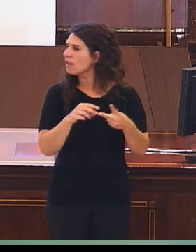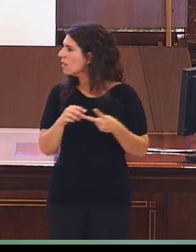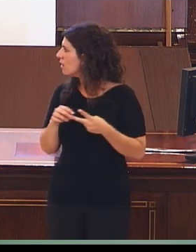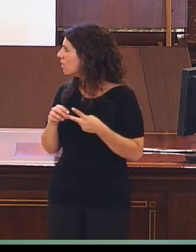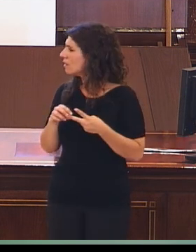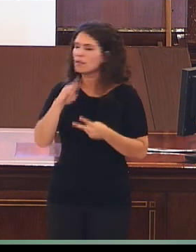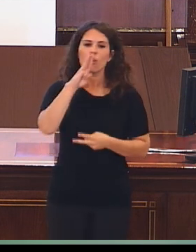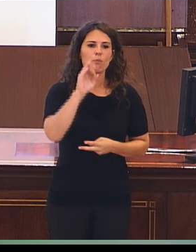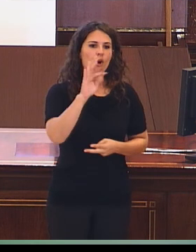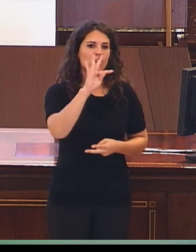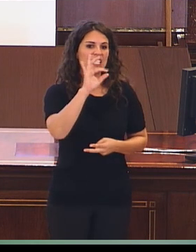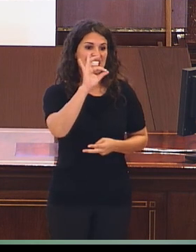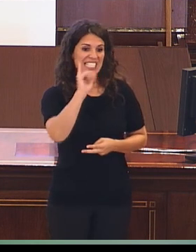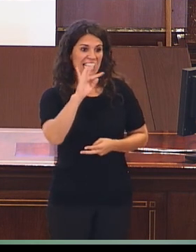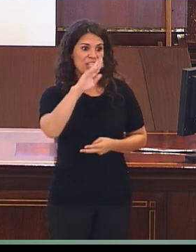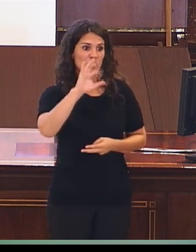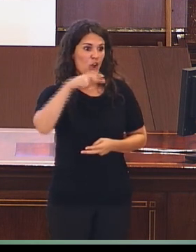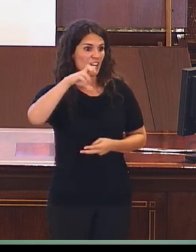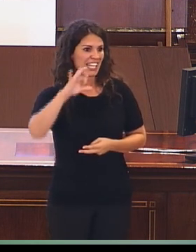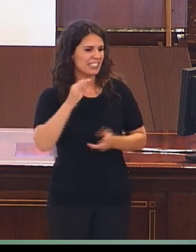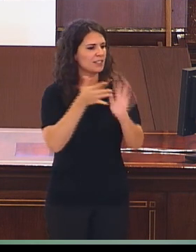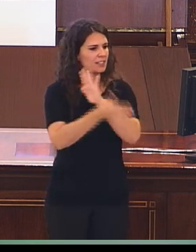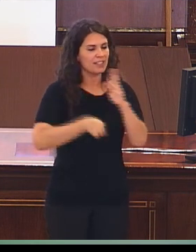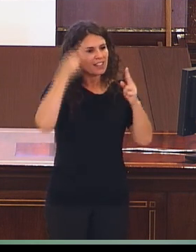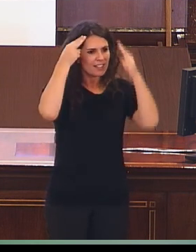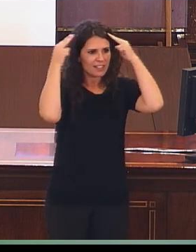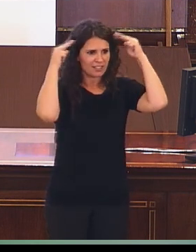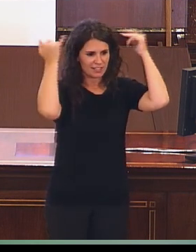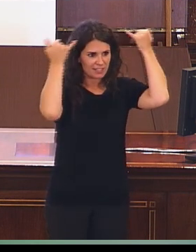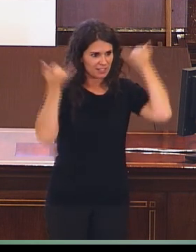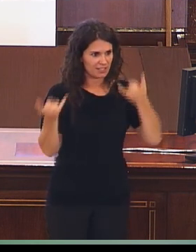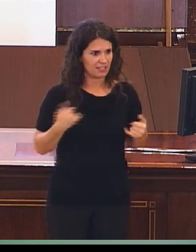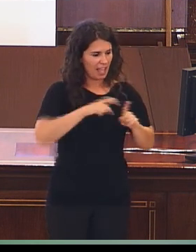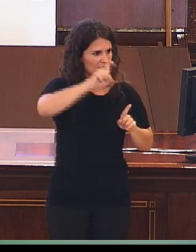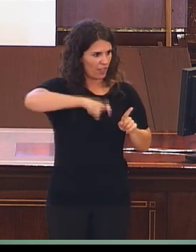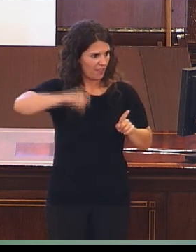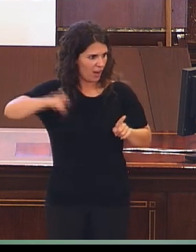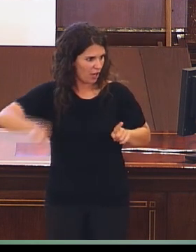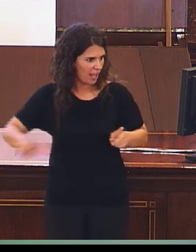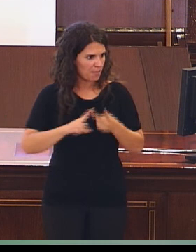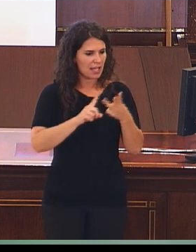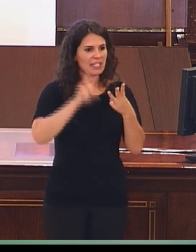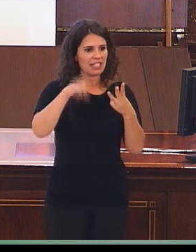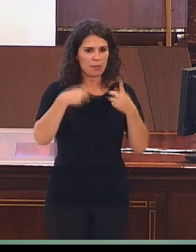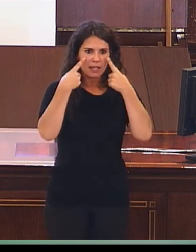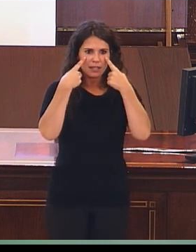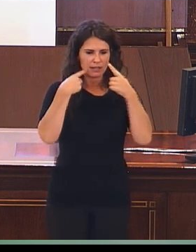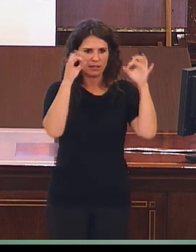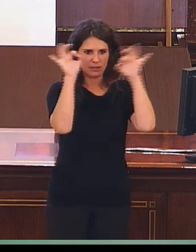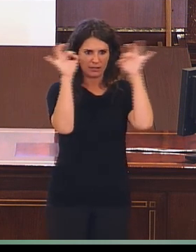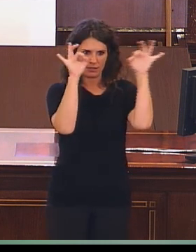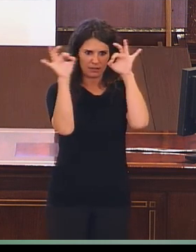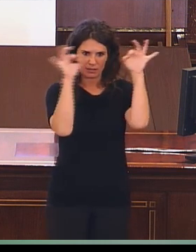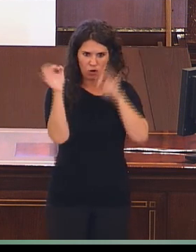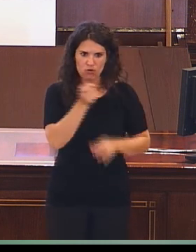de positrones, los electroencefalogramas, los registros de movimientos oculares, están ocupando ahí